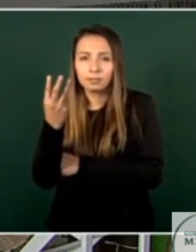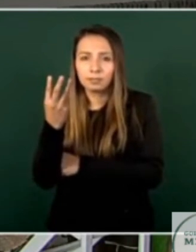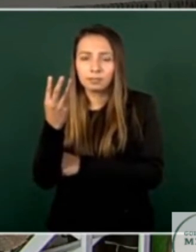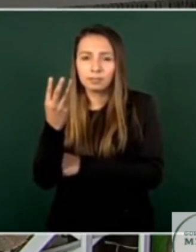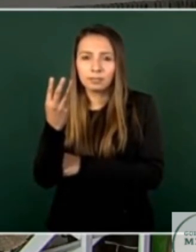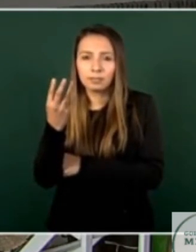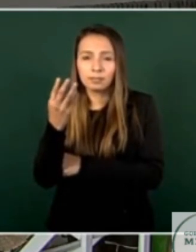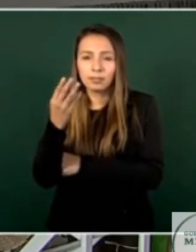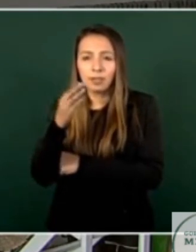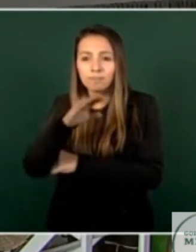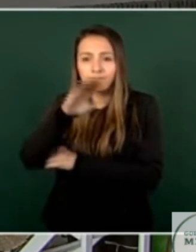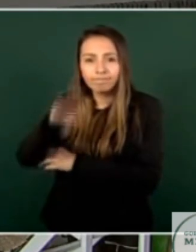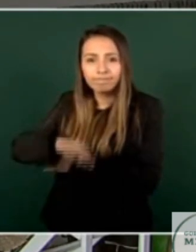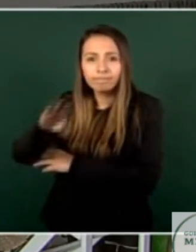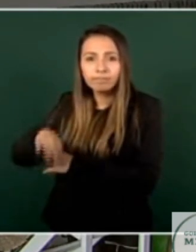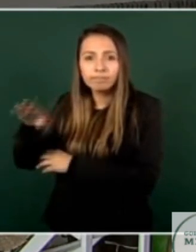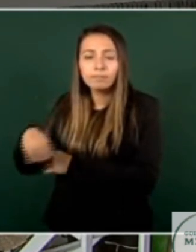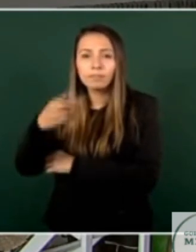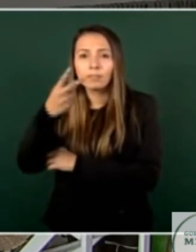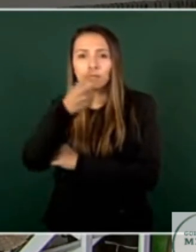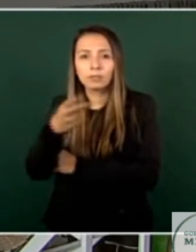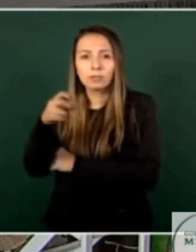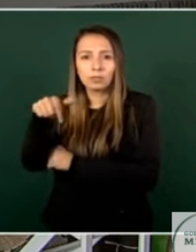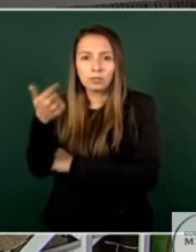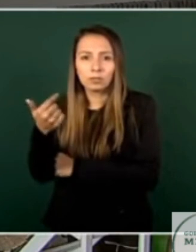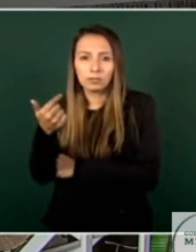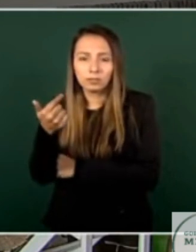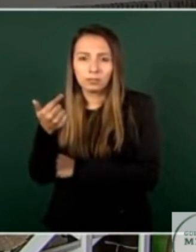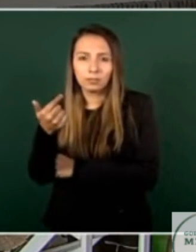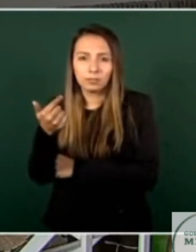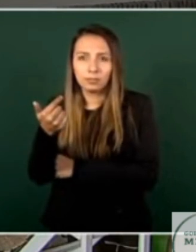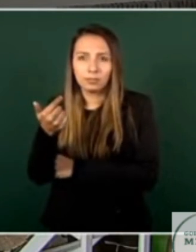fallecidos 212 en